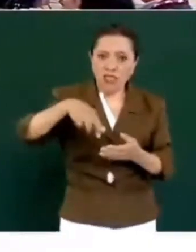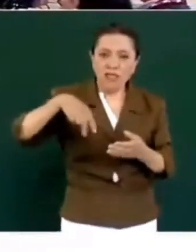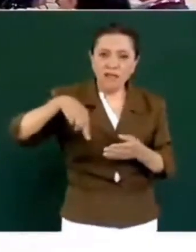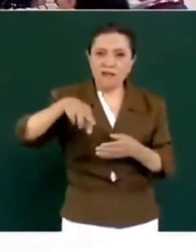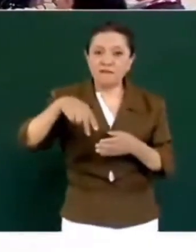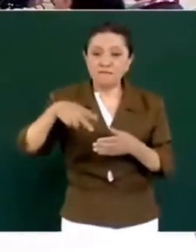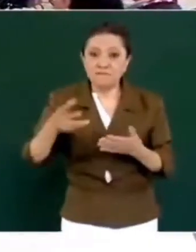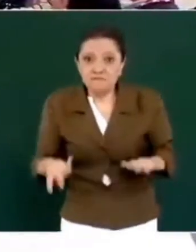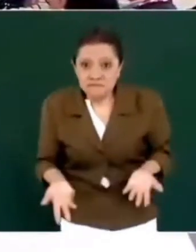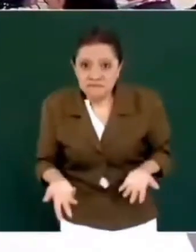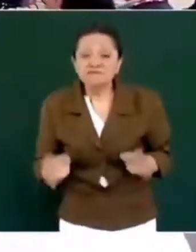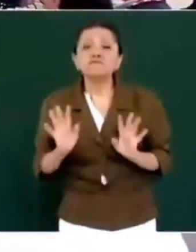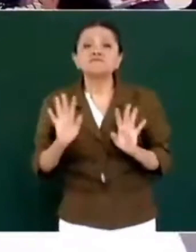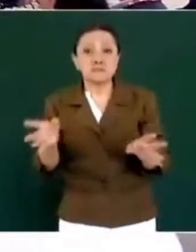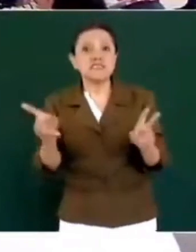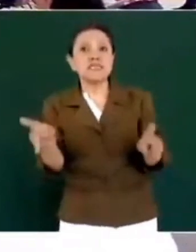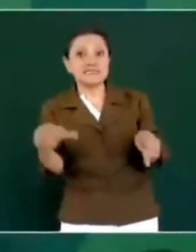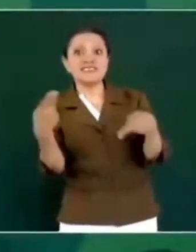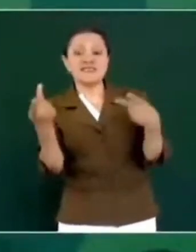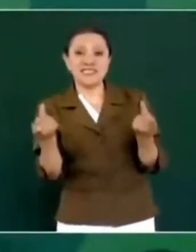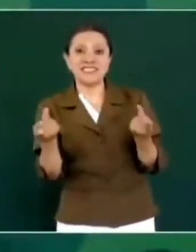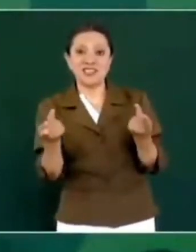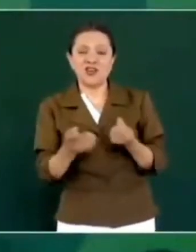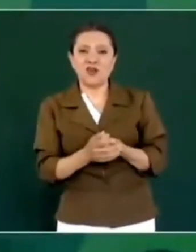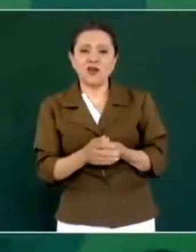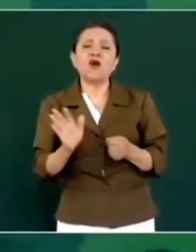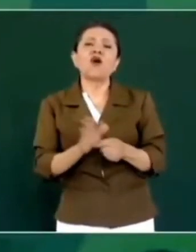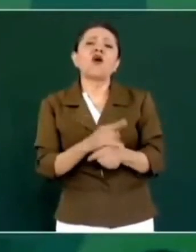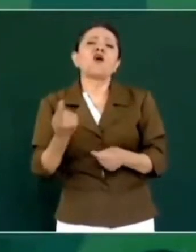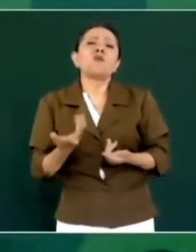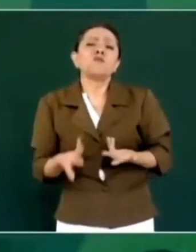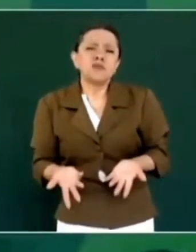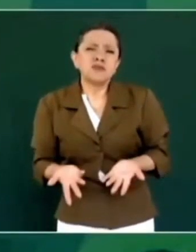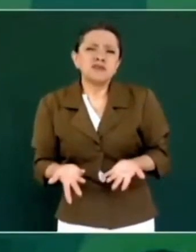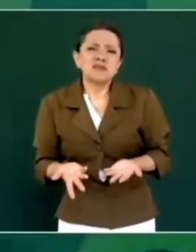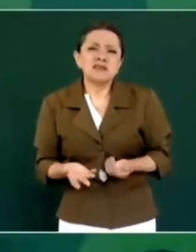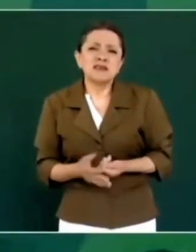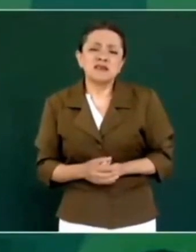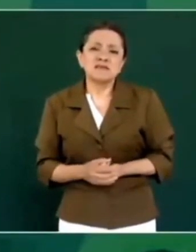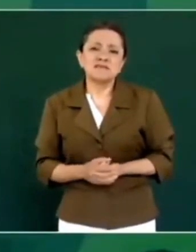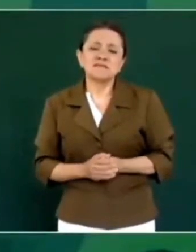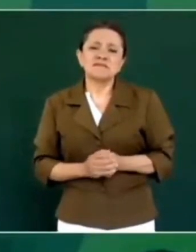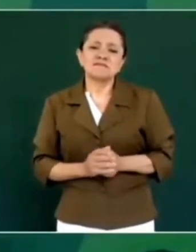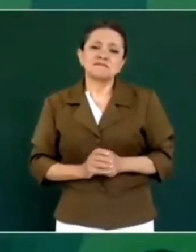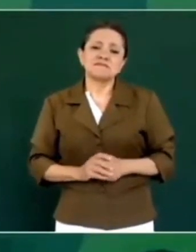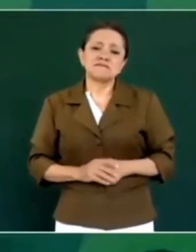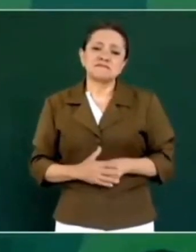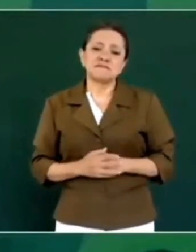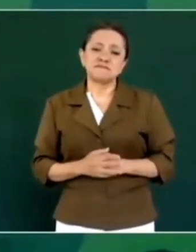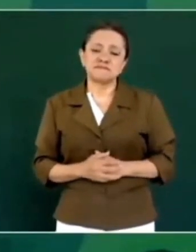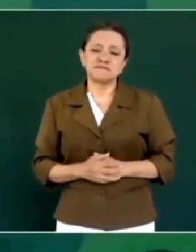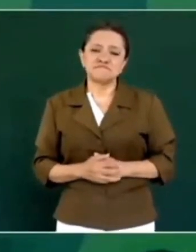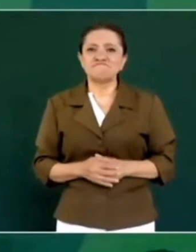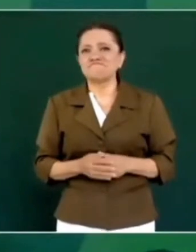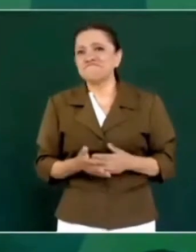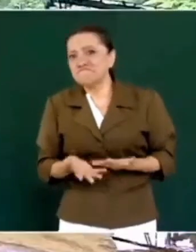Se vendió porque era una